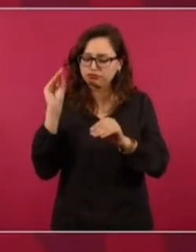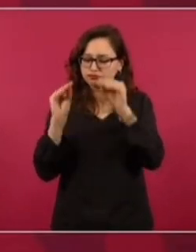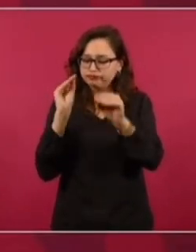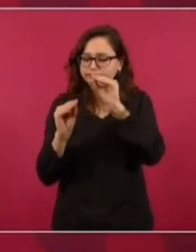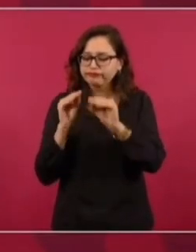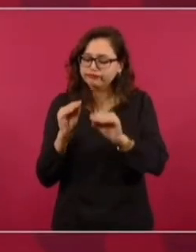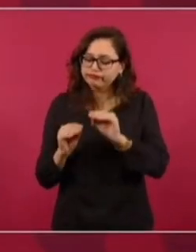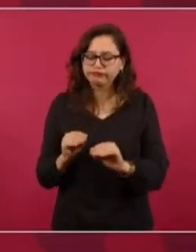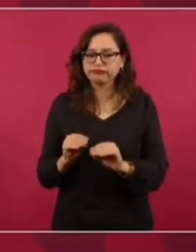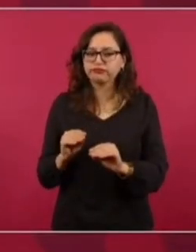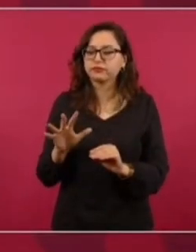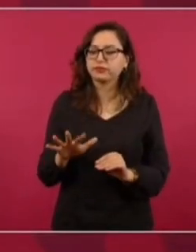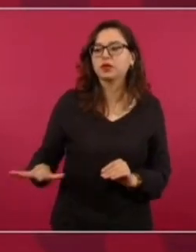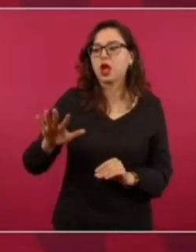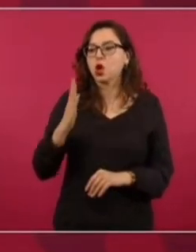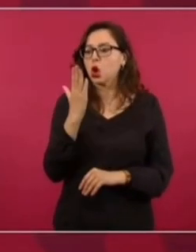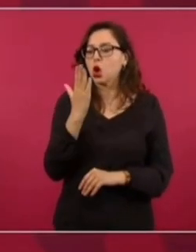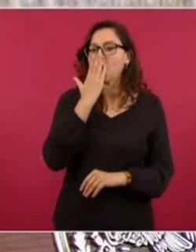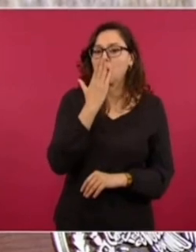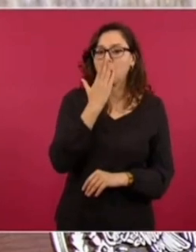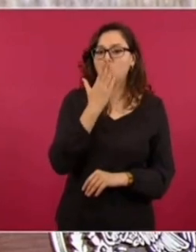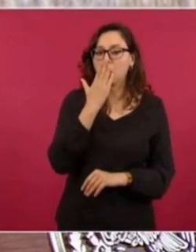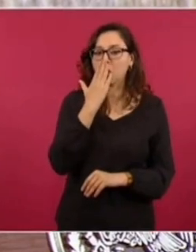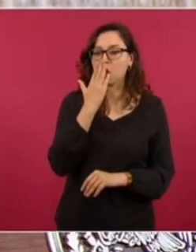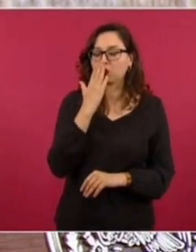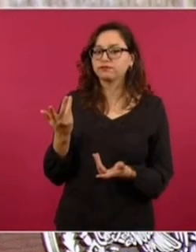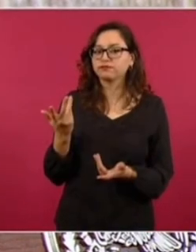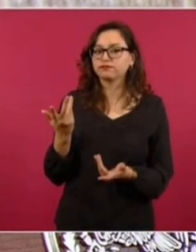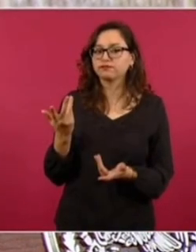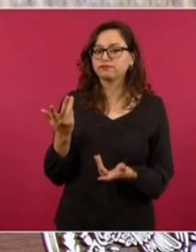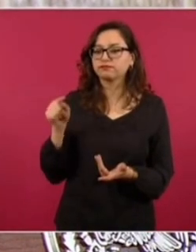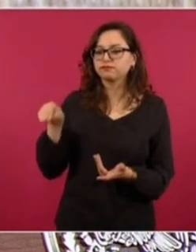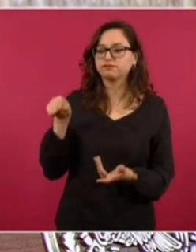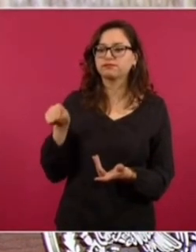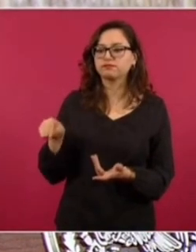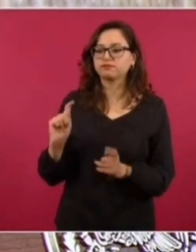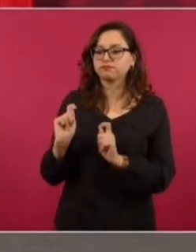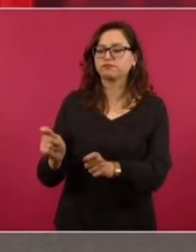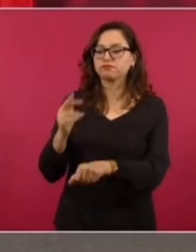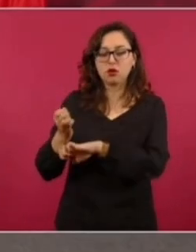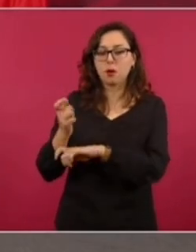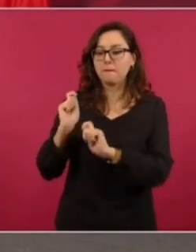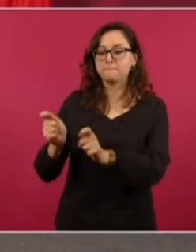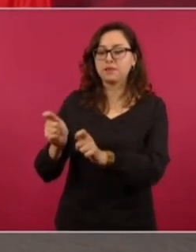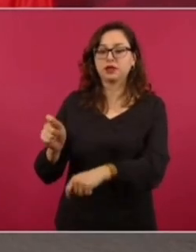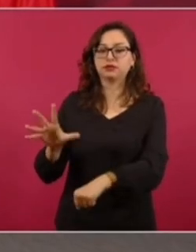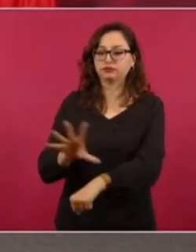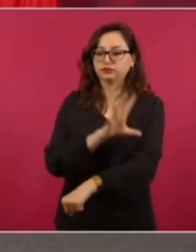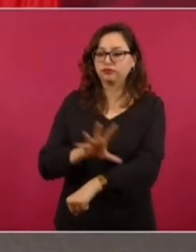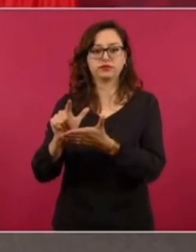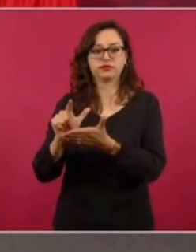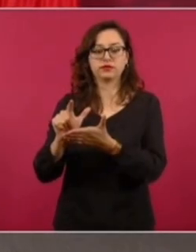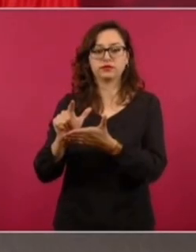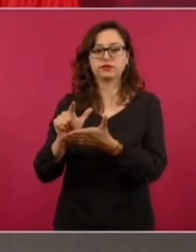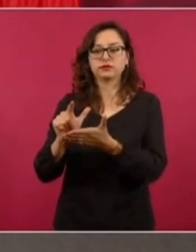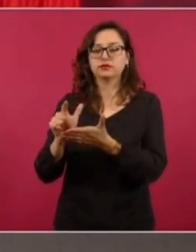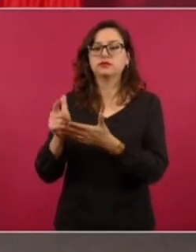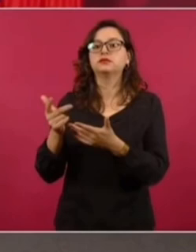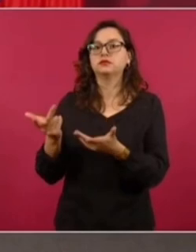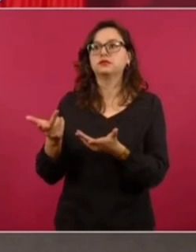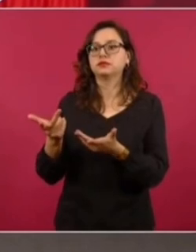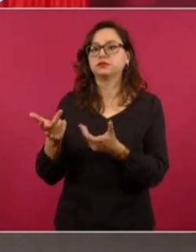Sonora se convierta en un estado de generación de energías renovables, limpias, también